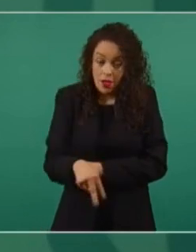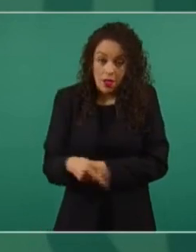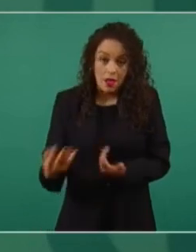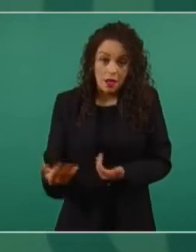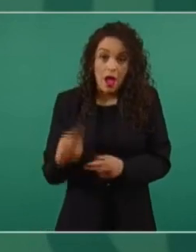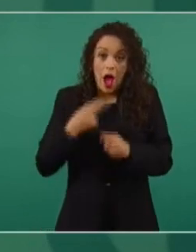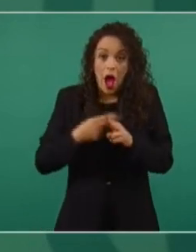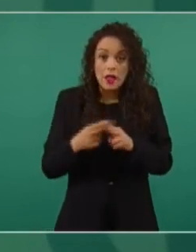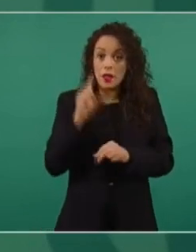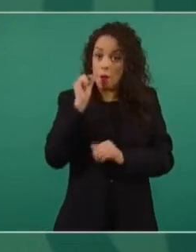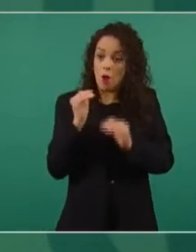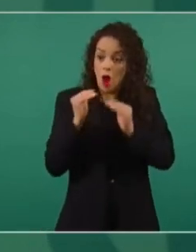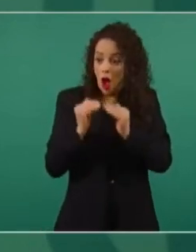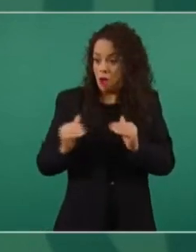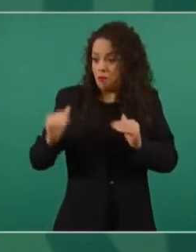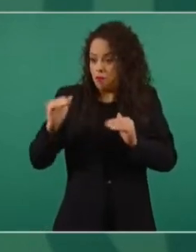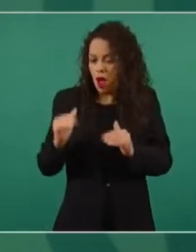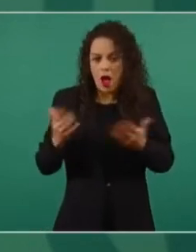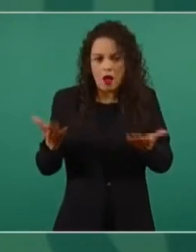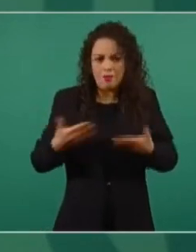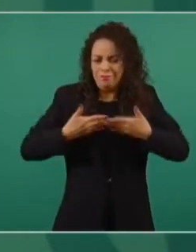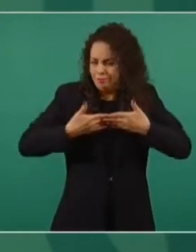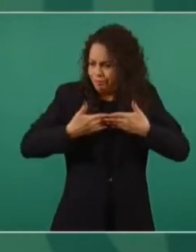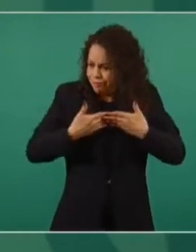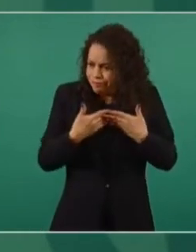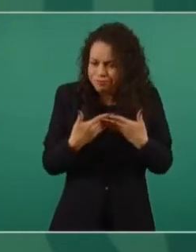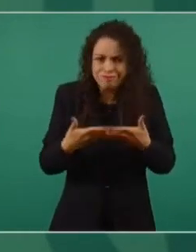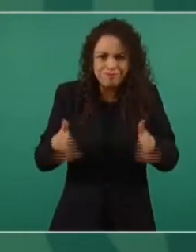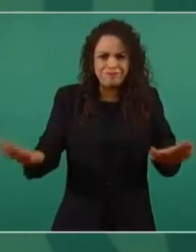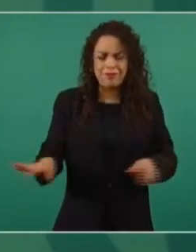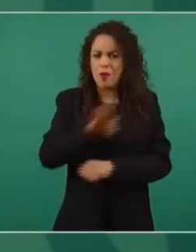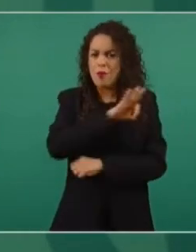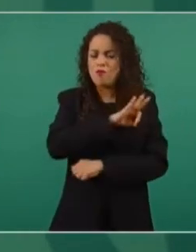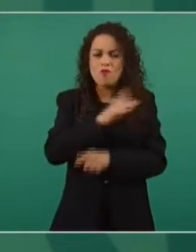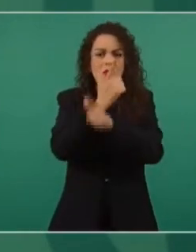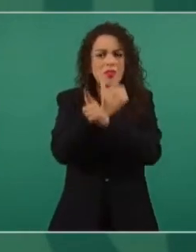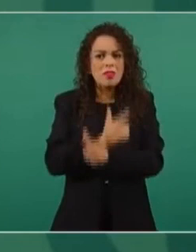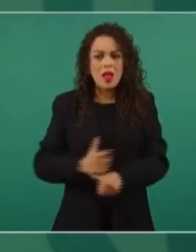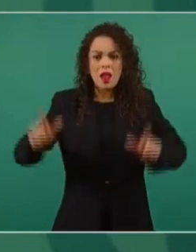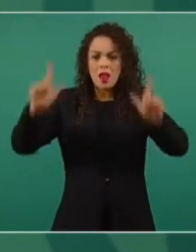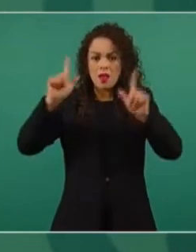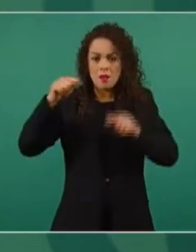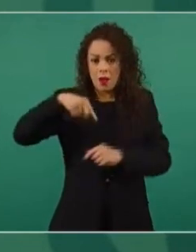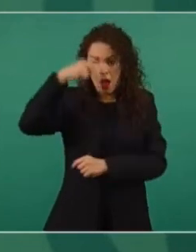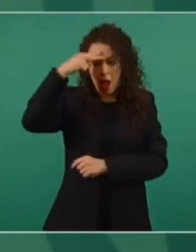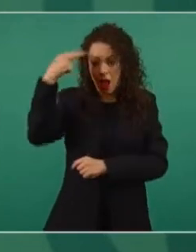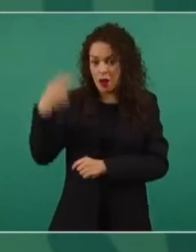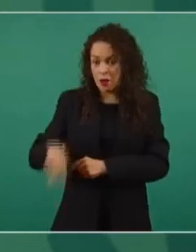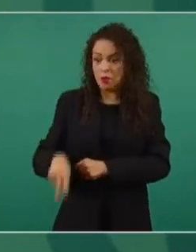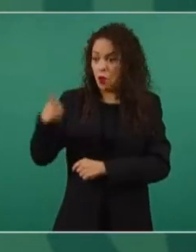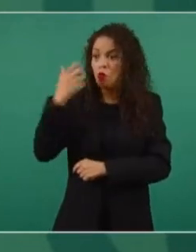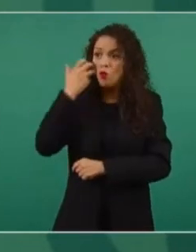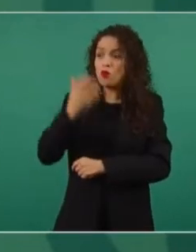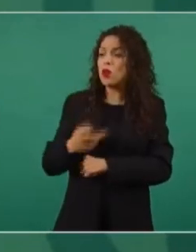O que pueden salir libremente del país primero